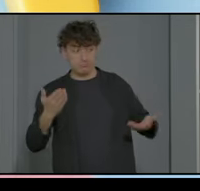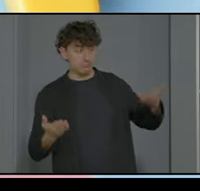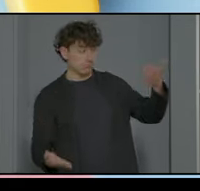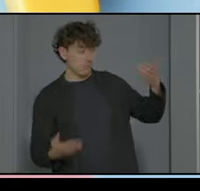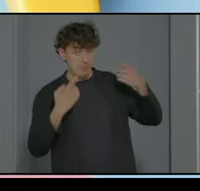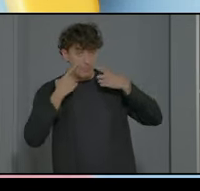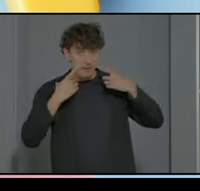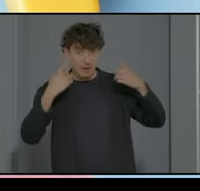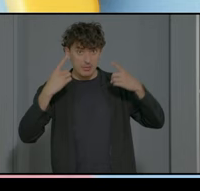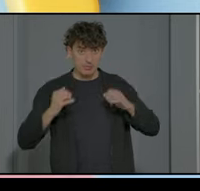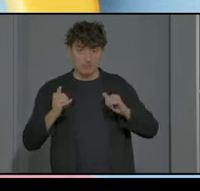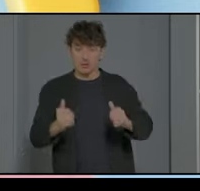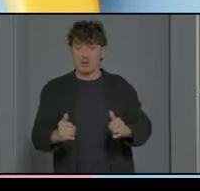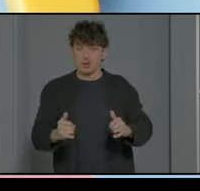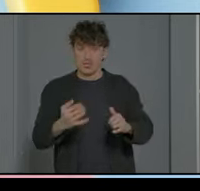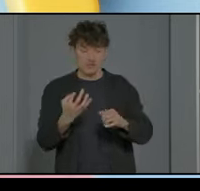primera llegada ¿no?